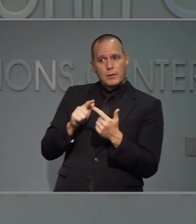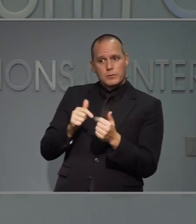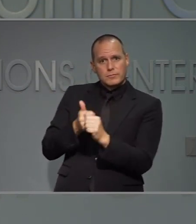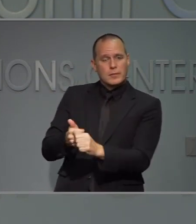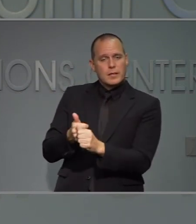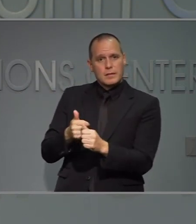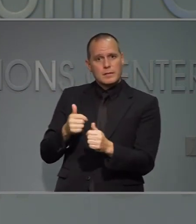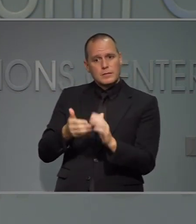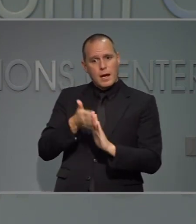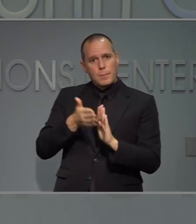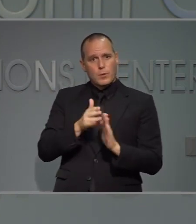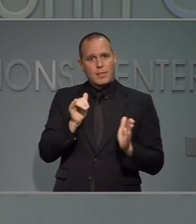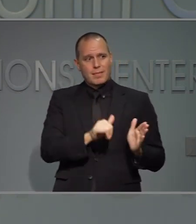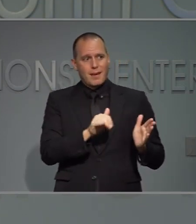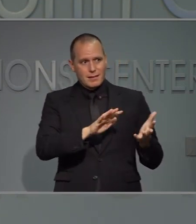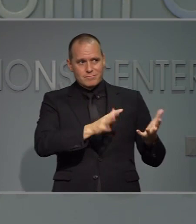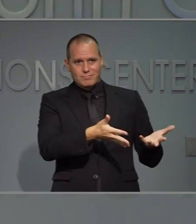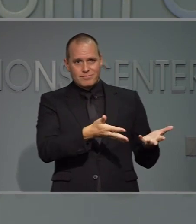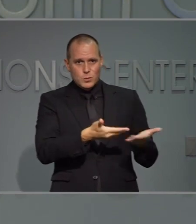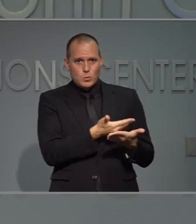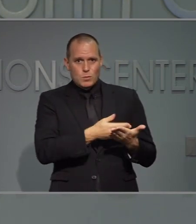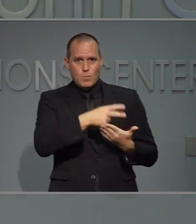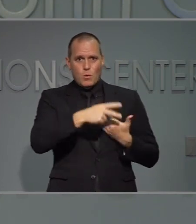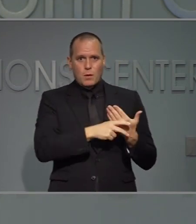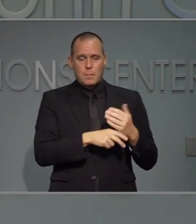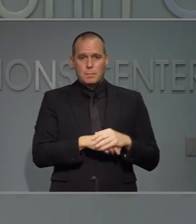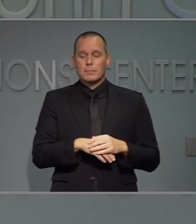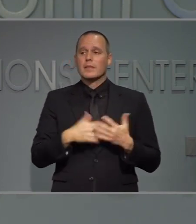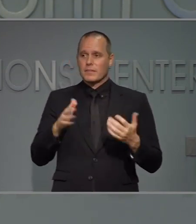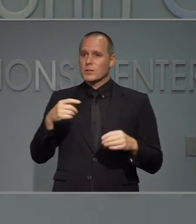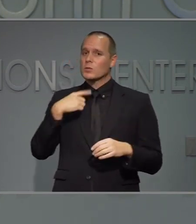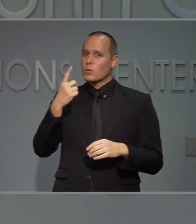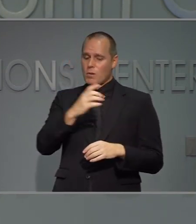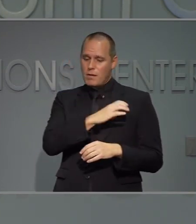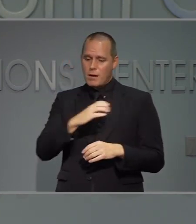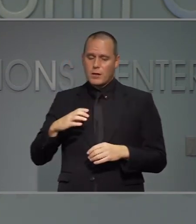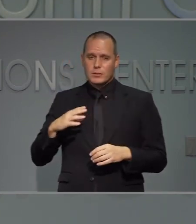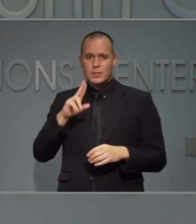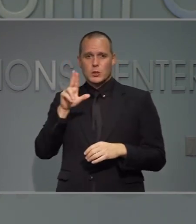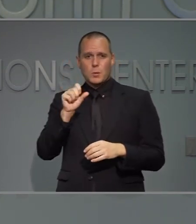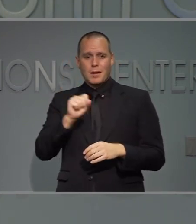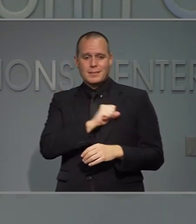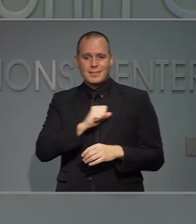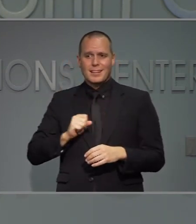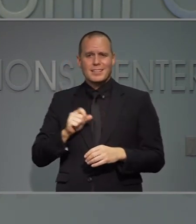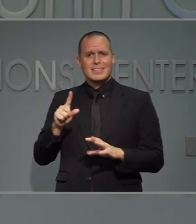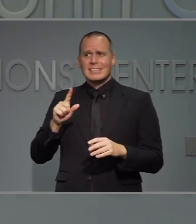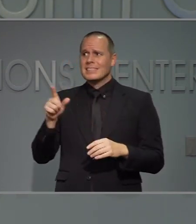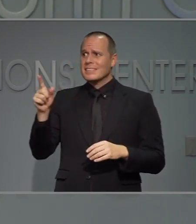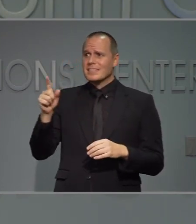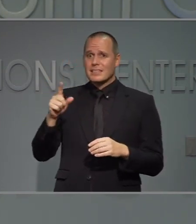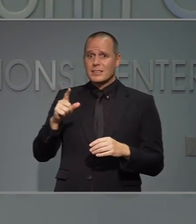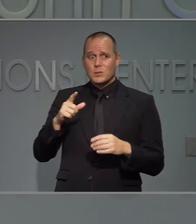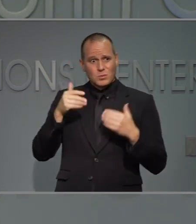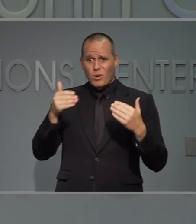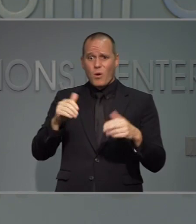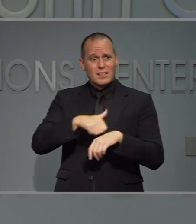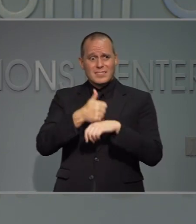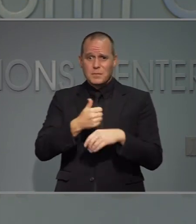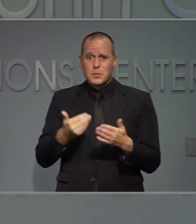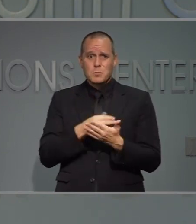programa porque una cosa que yo le he dicho en los miembros del congreso de los y a los senadores no creen